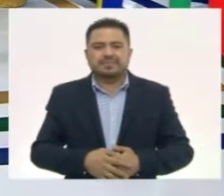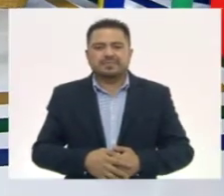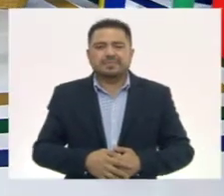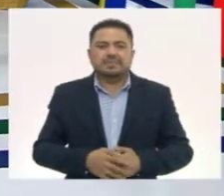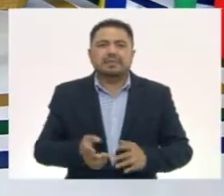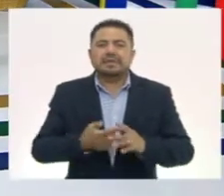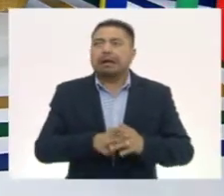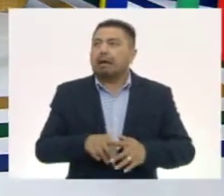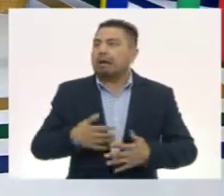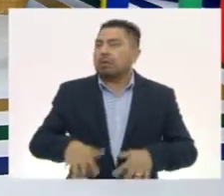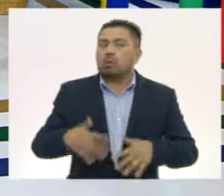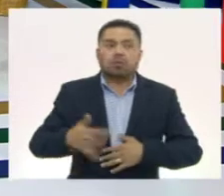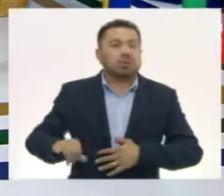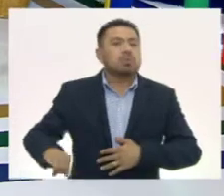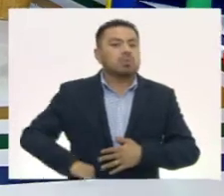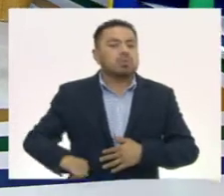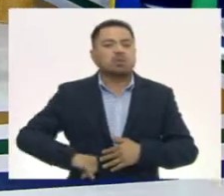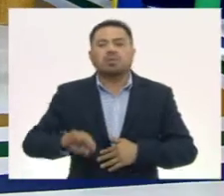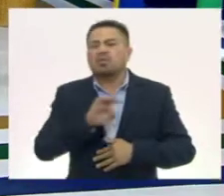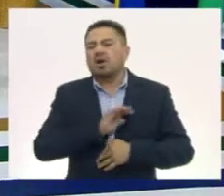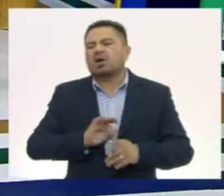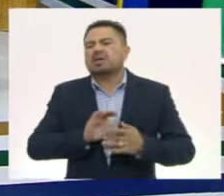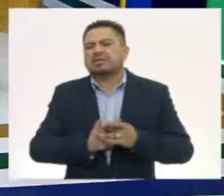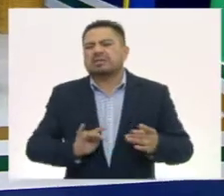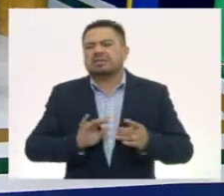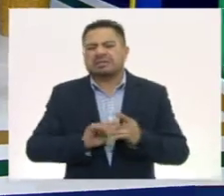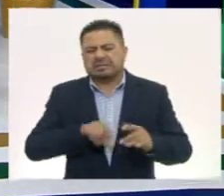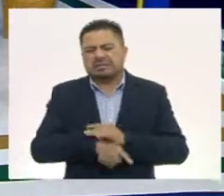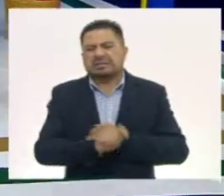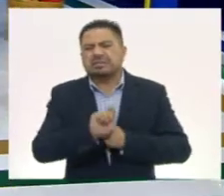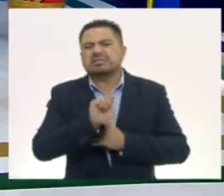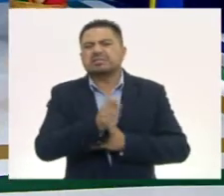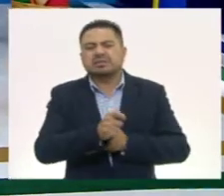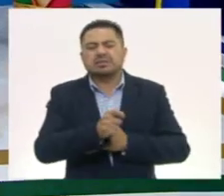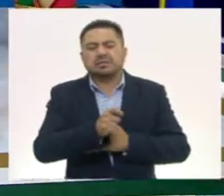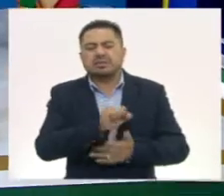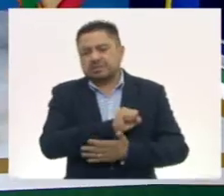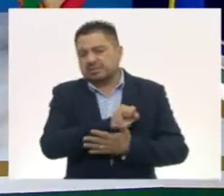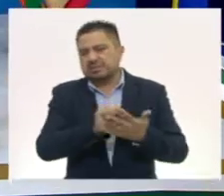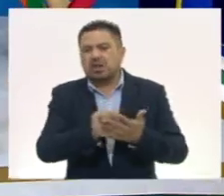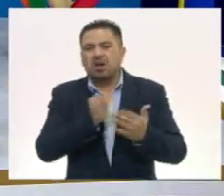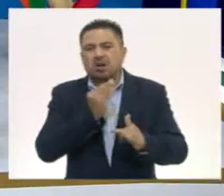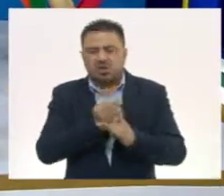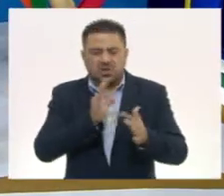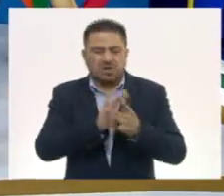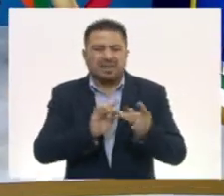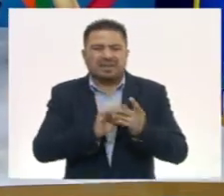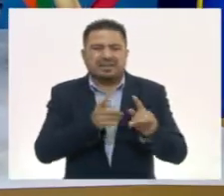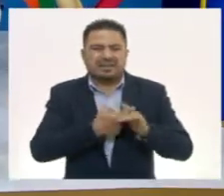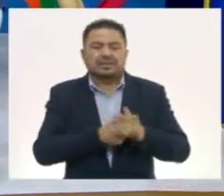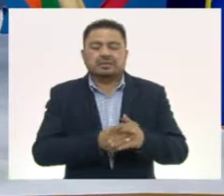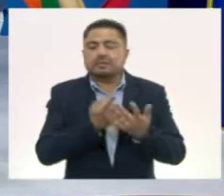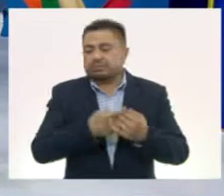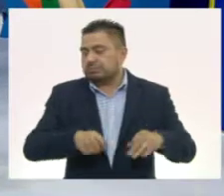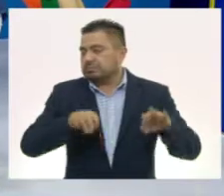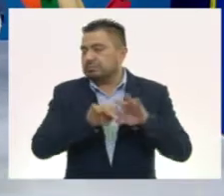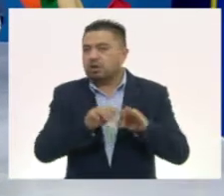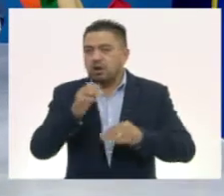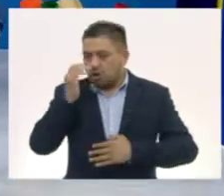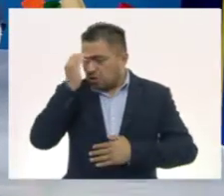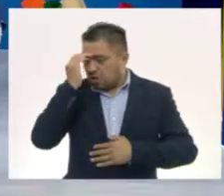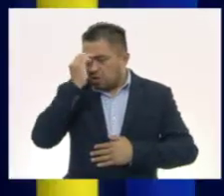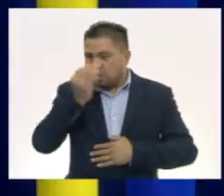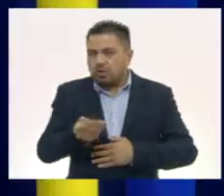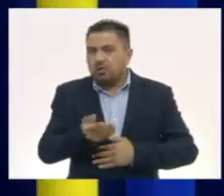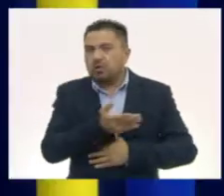Profesor, qué interesante. Para poder descifrar estos signos que mencionábamos en un inicio, es importante conocer